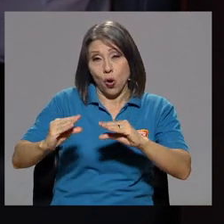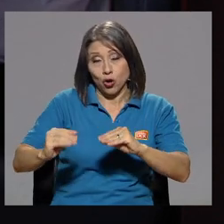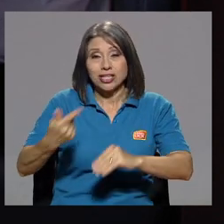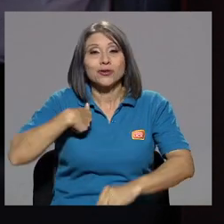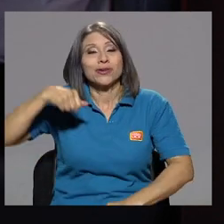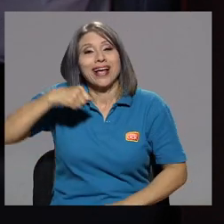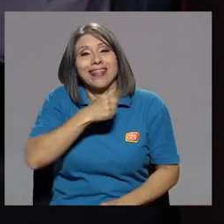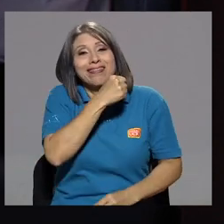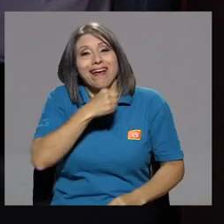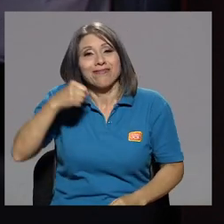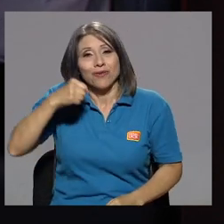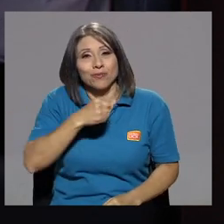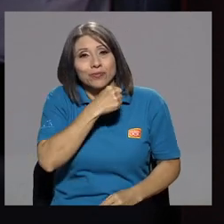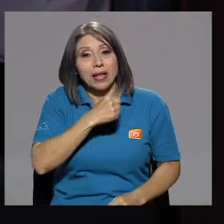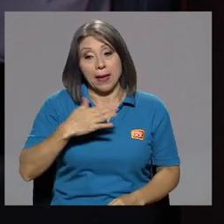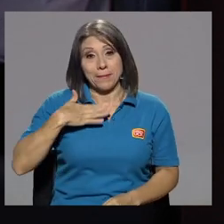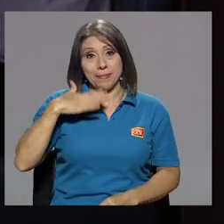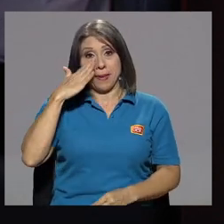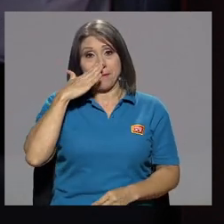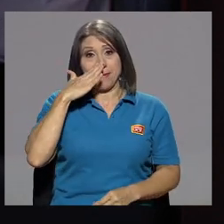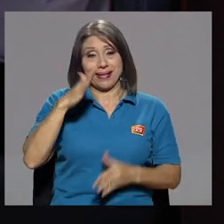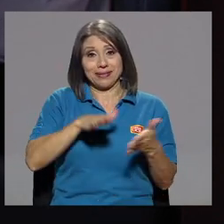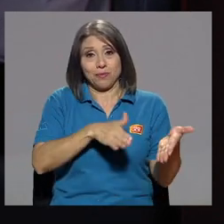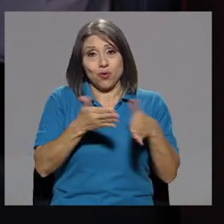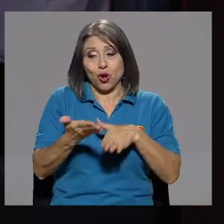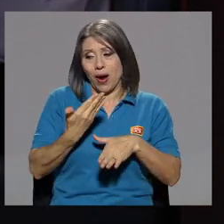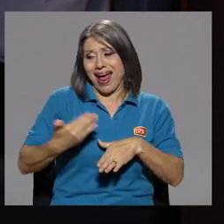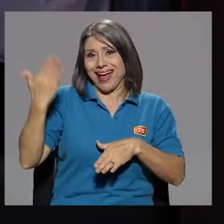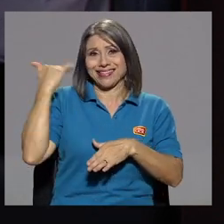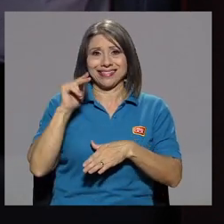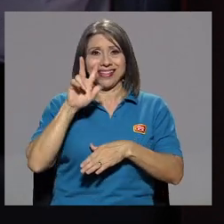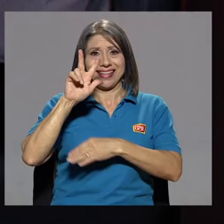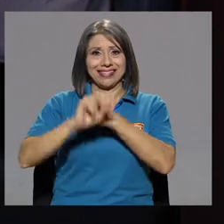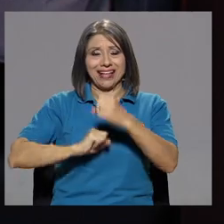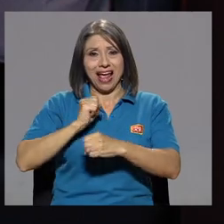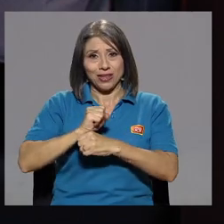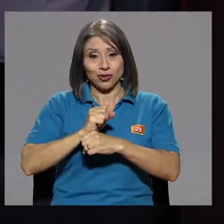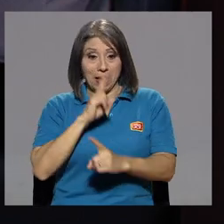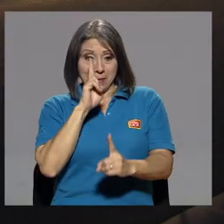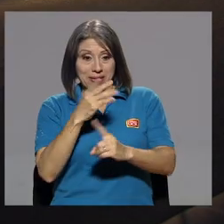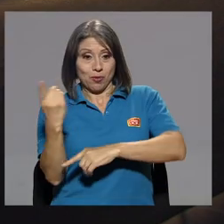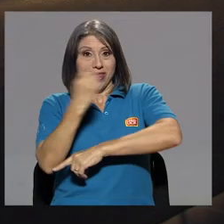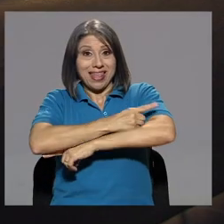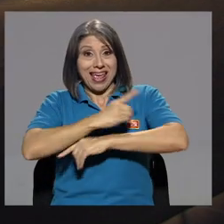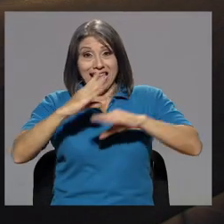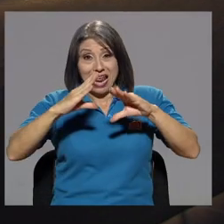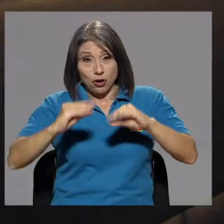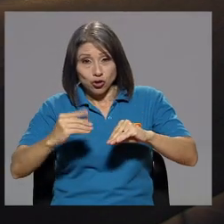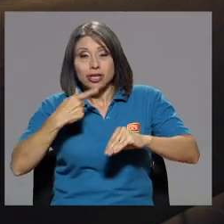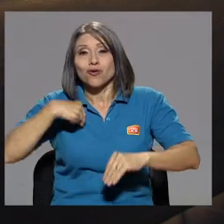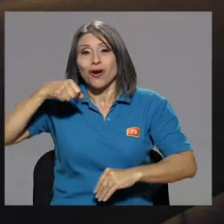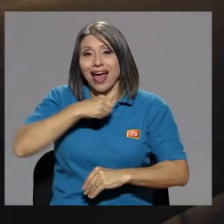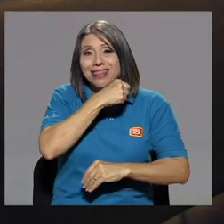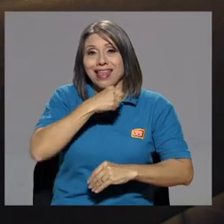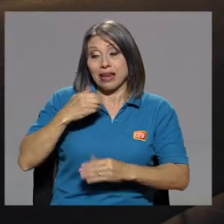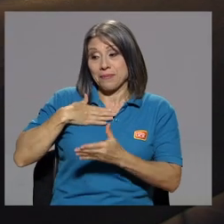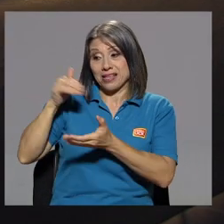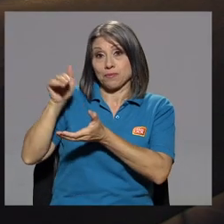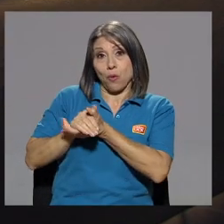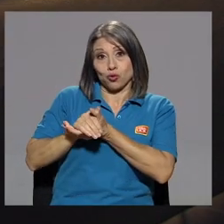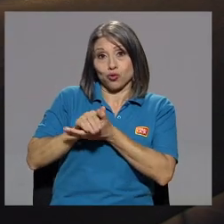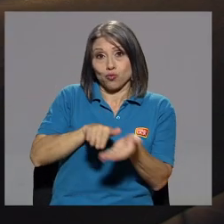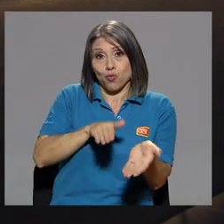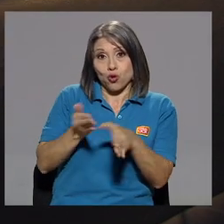mamá se murió hace 3 años y tuve que cantar en la noche. Mi esposo se murió un